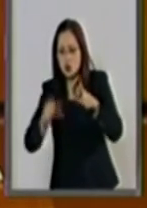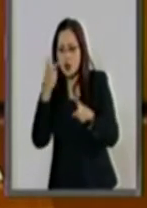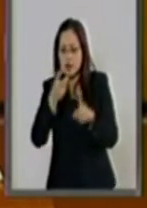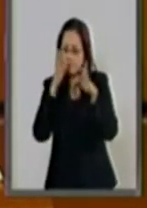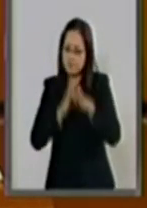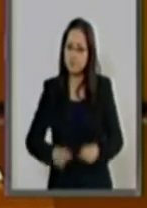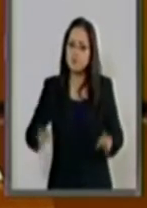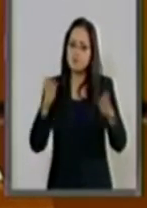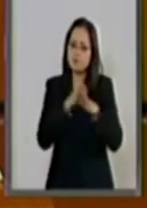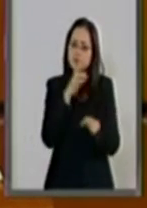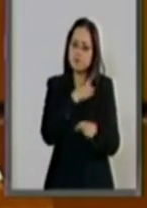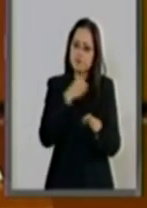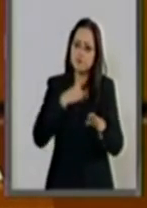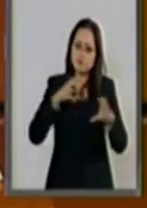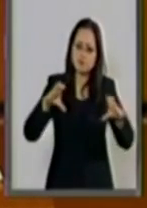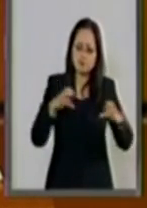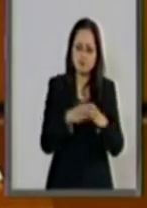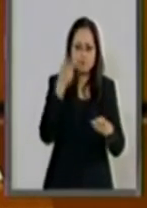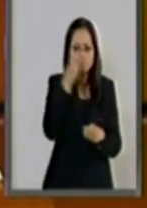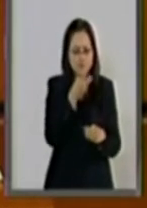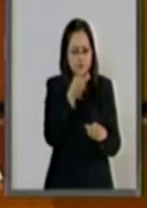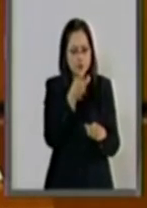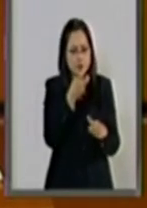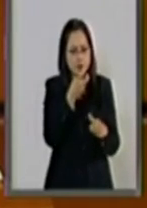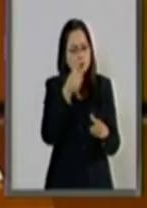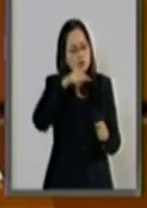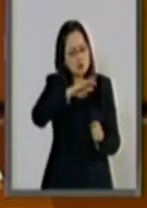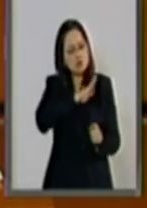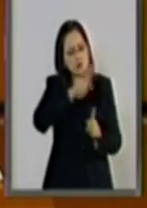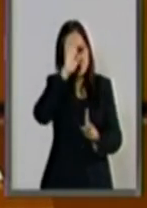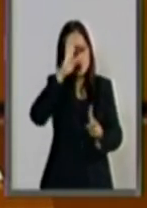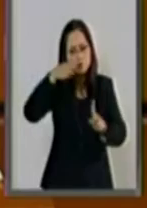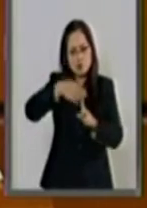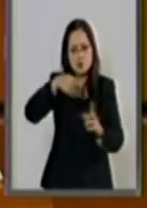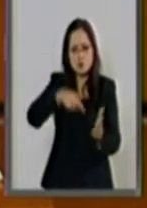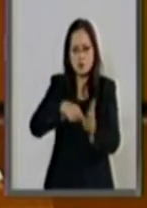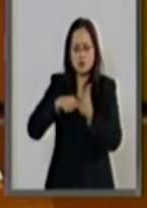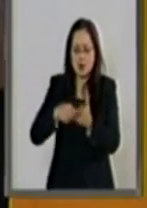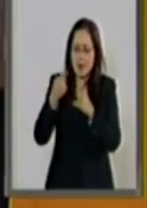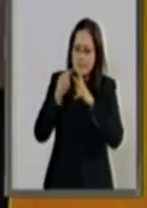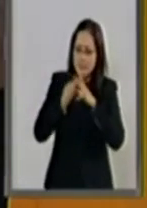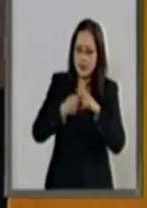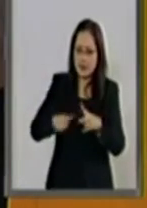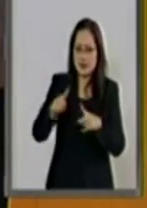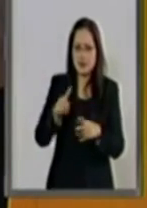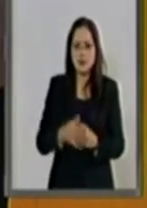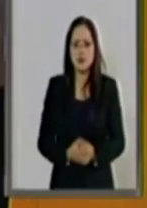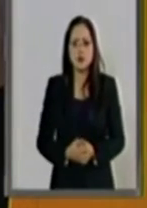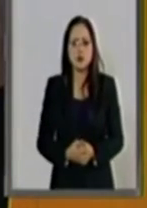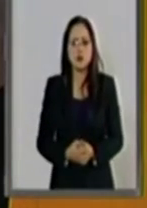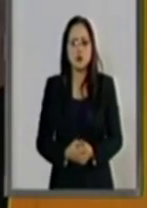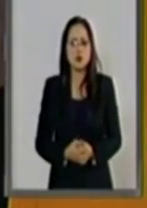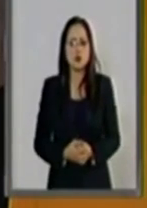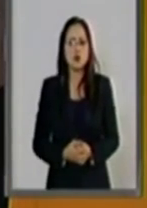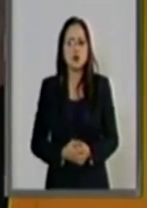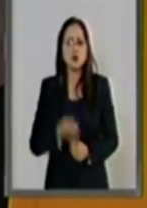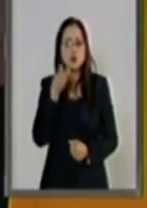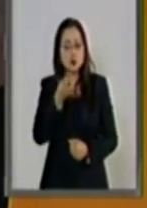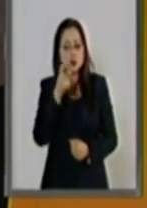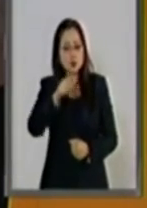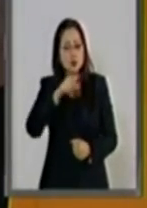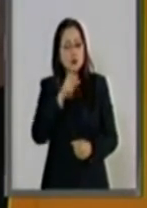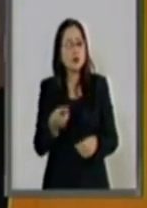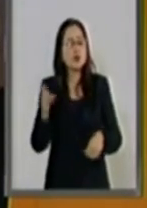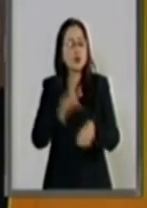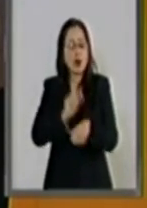reformar el ordenamiento de mérito a fin de lograr que su operación sea la mejor. En este contexto, el 21